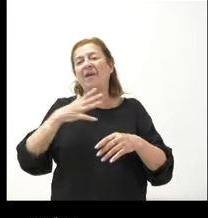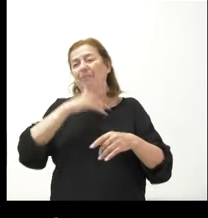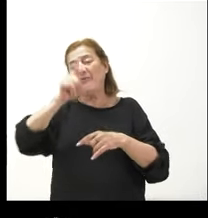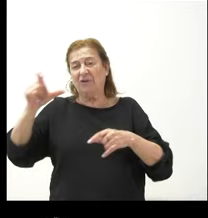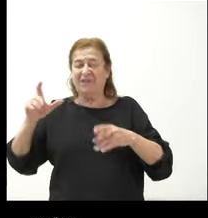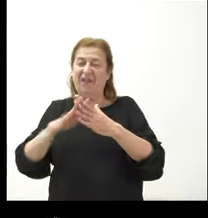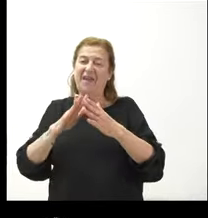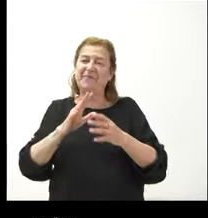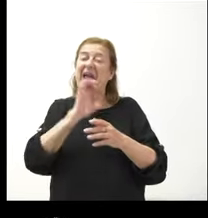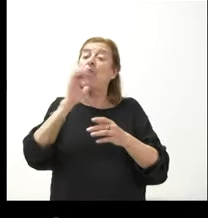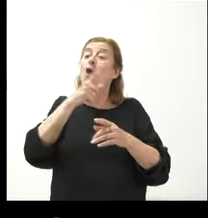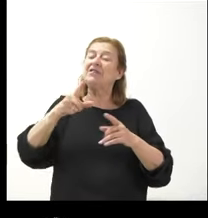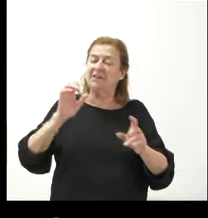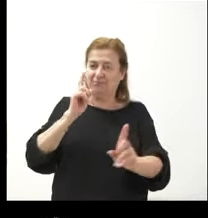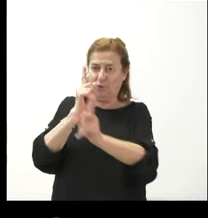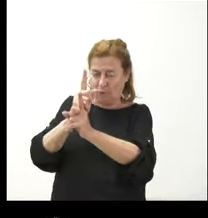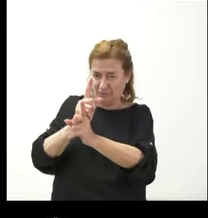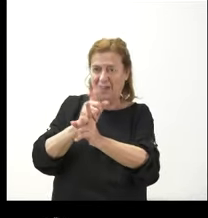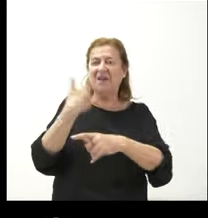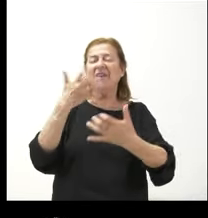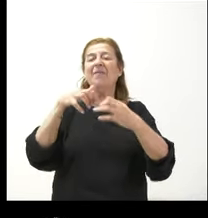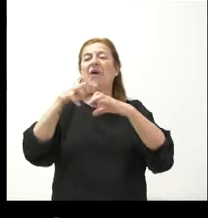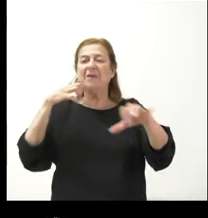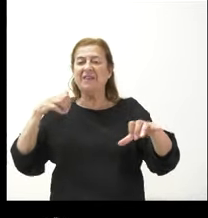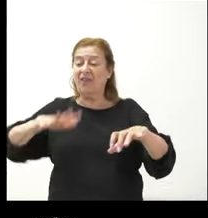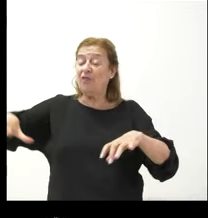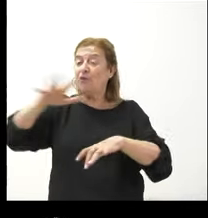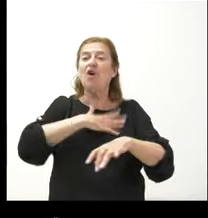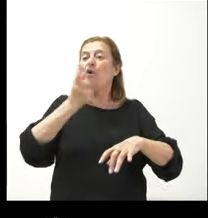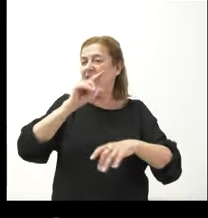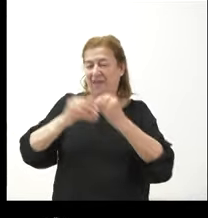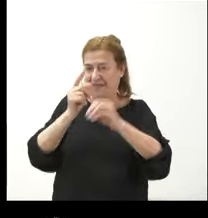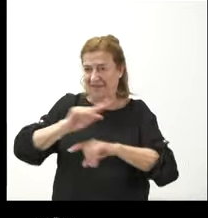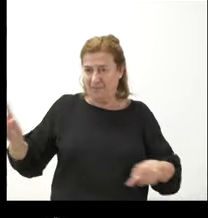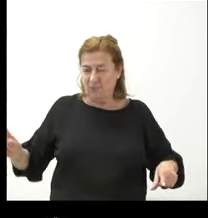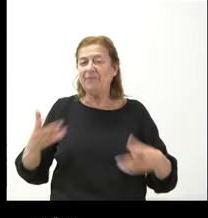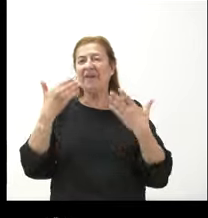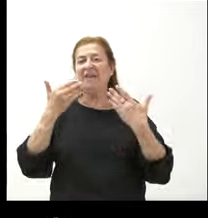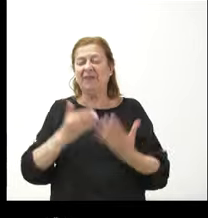critican mayoritariamente en la comarca donde se irían a ejecutar gracias